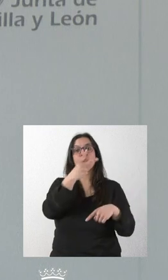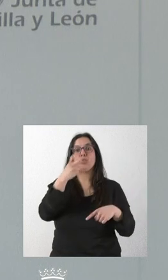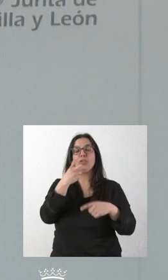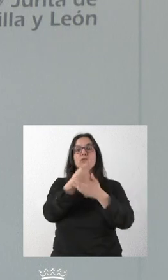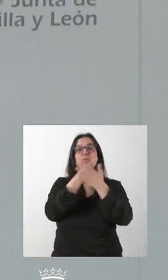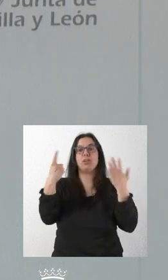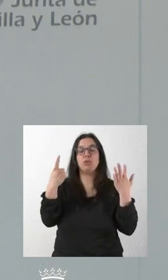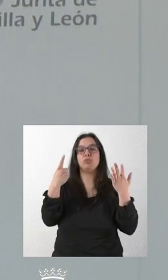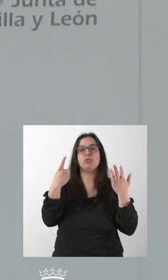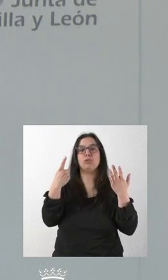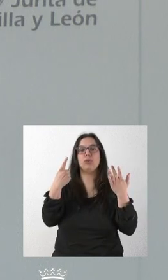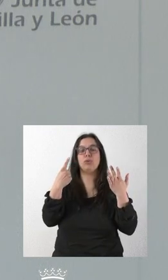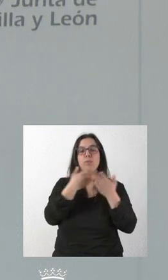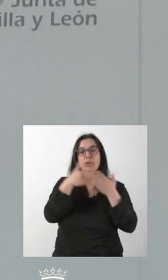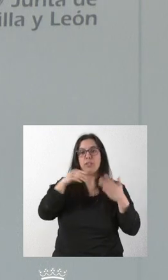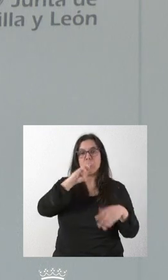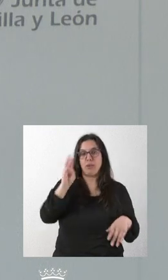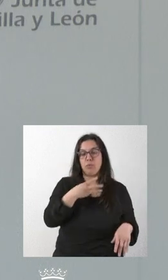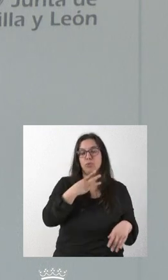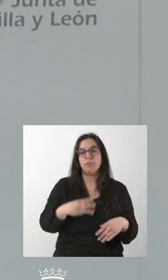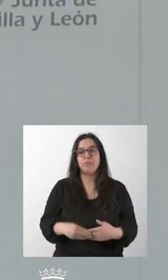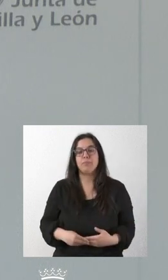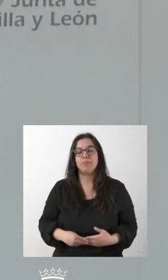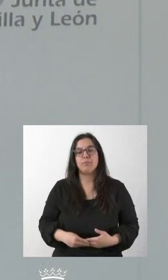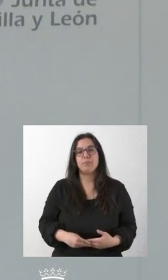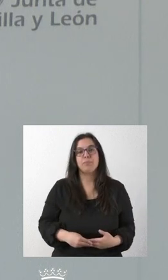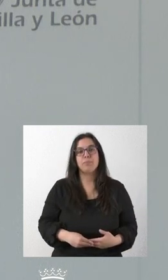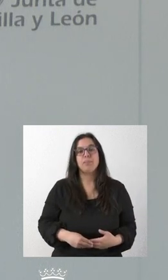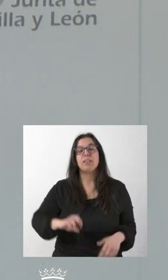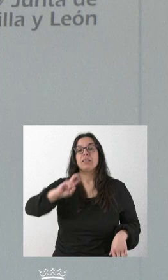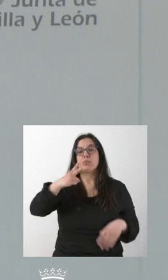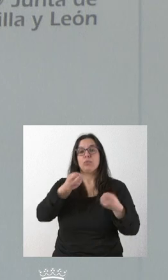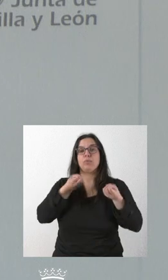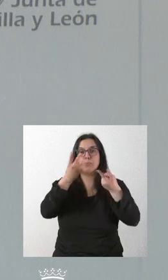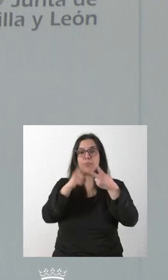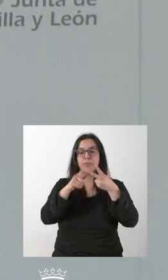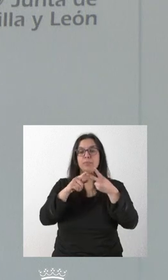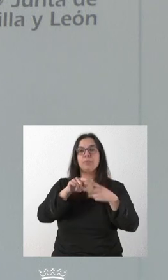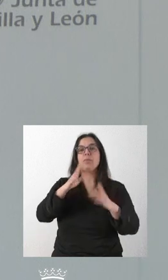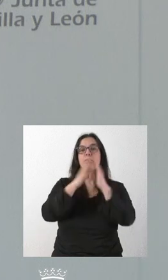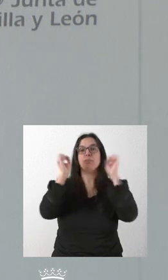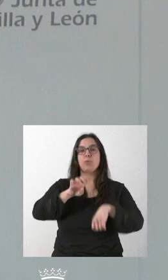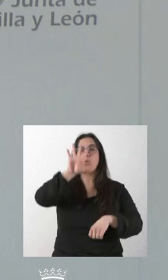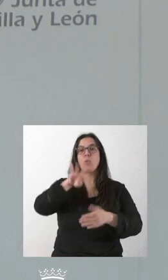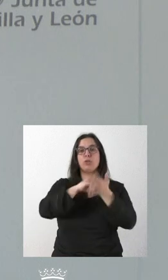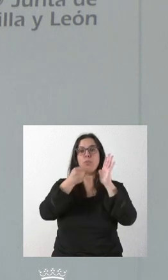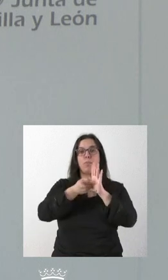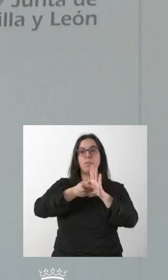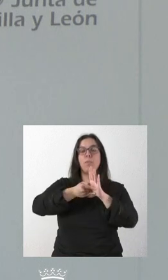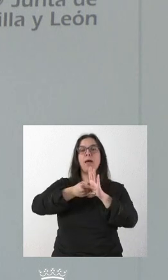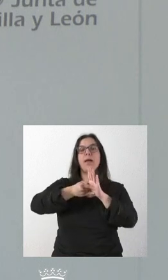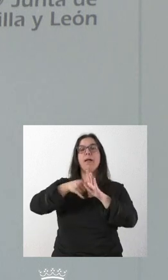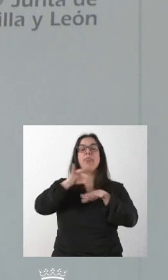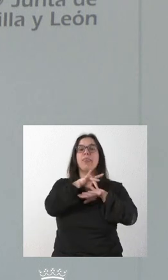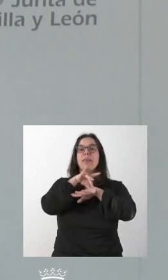de euros. En segundo lugar, les informo que hemos aprobado el cuarto plan director de cooperación para el desarrollo de Castilla y